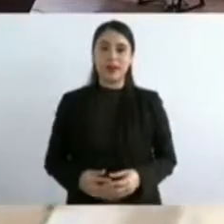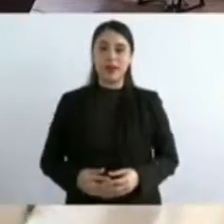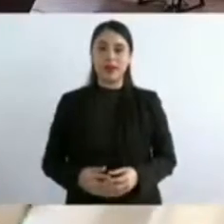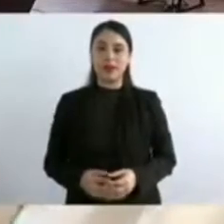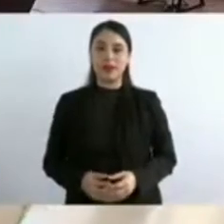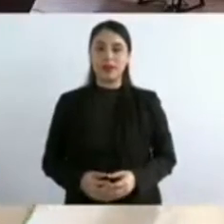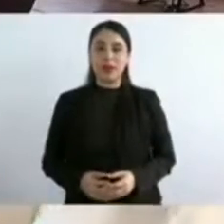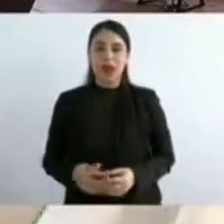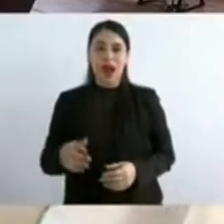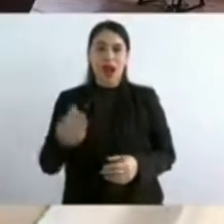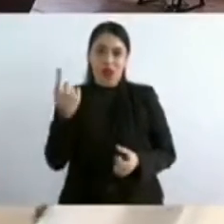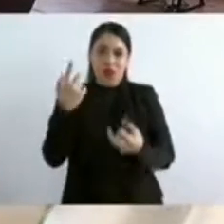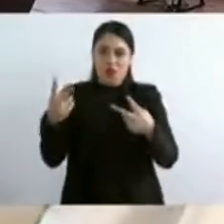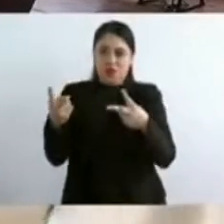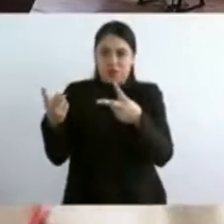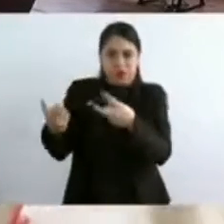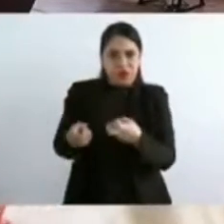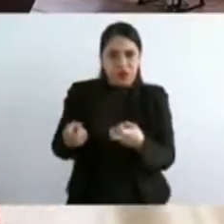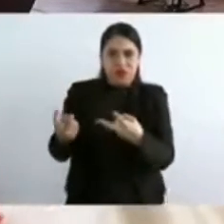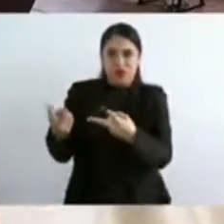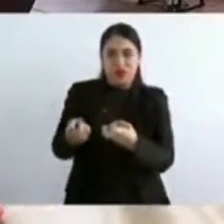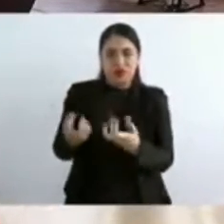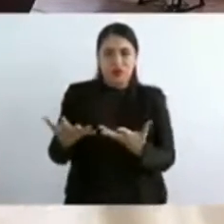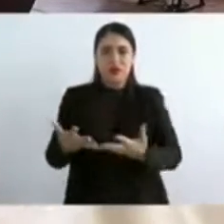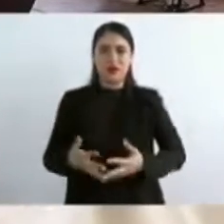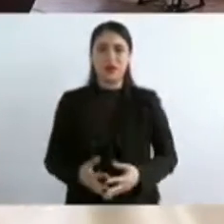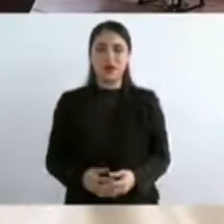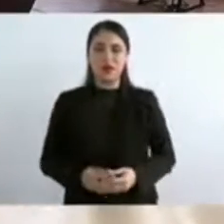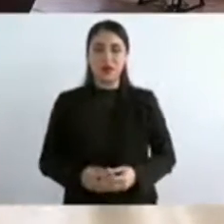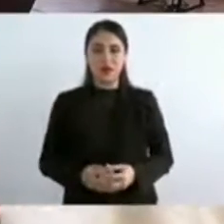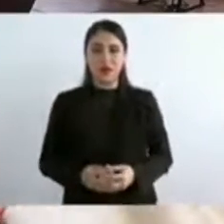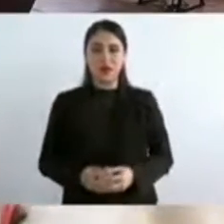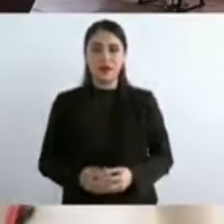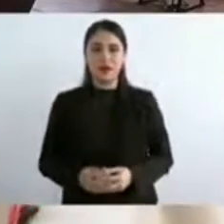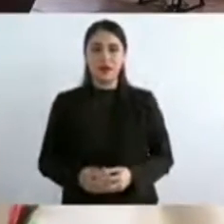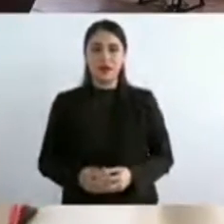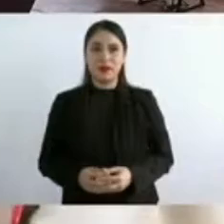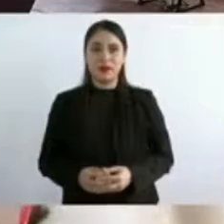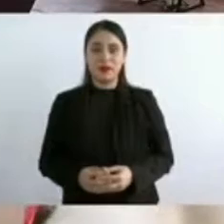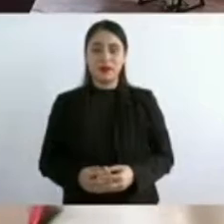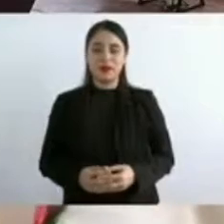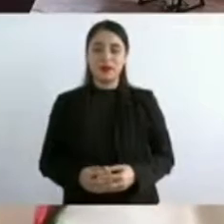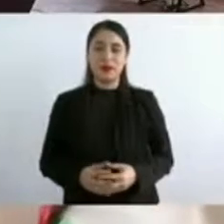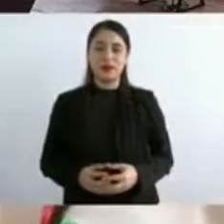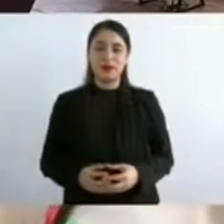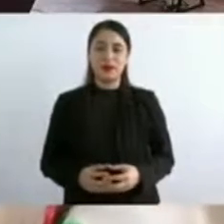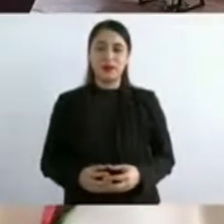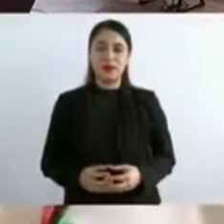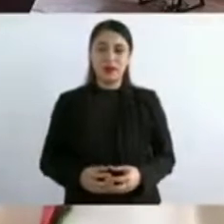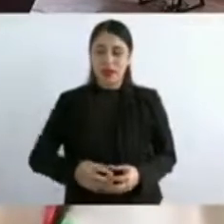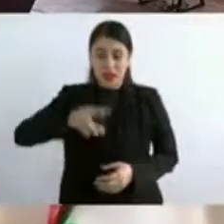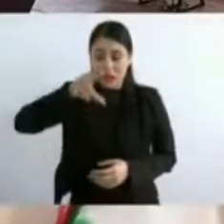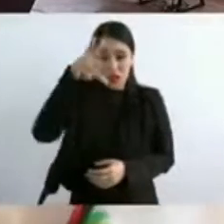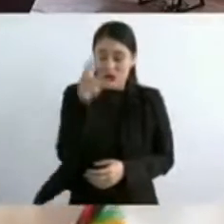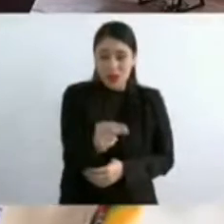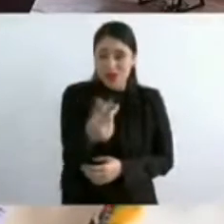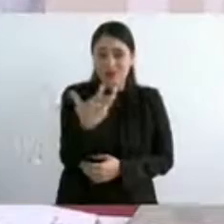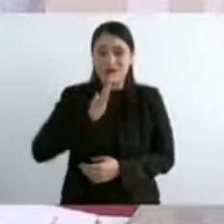roba, no,